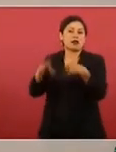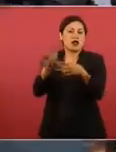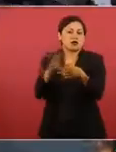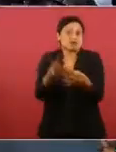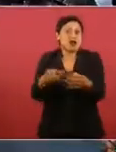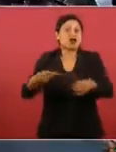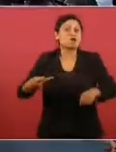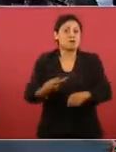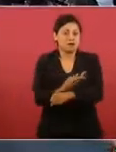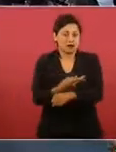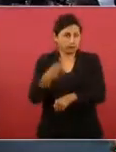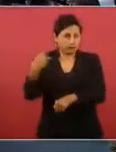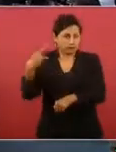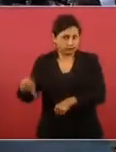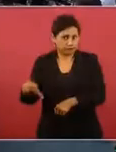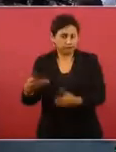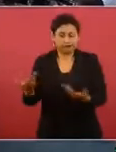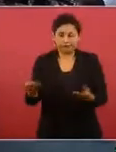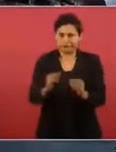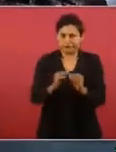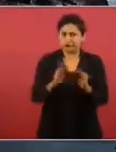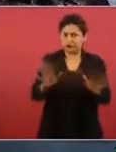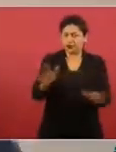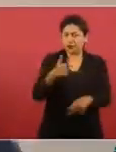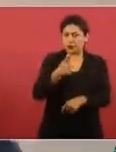evitar la desaparición de los muchachos.